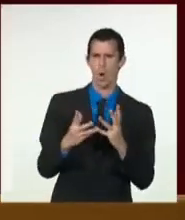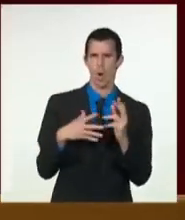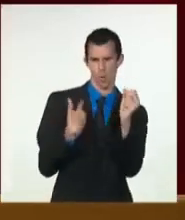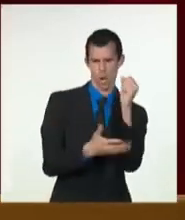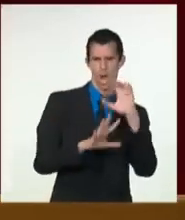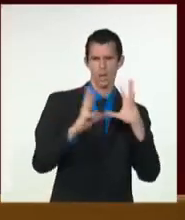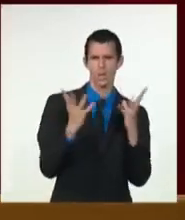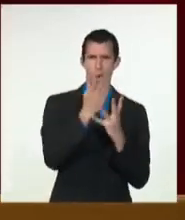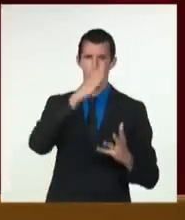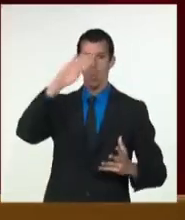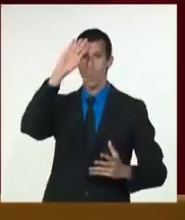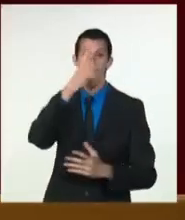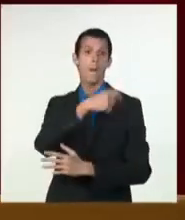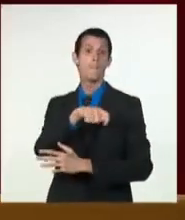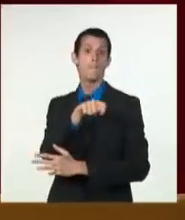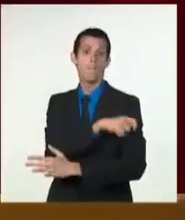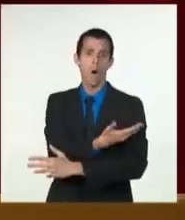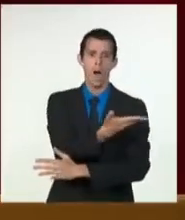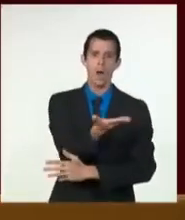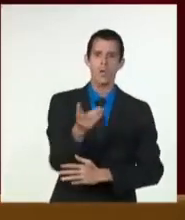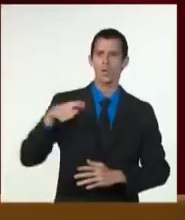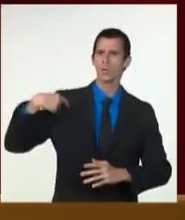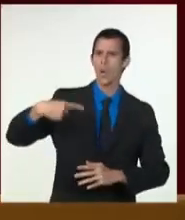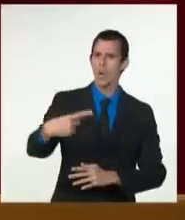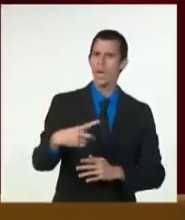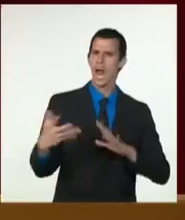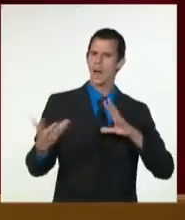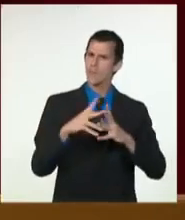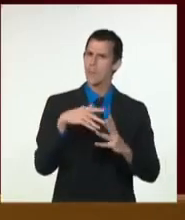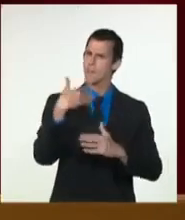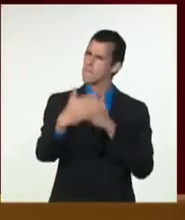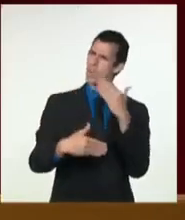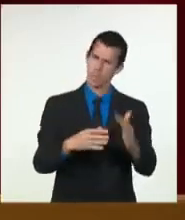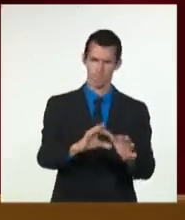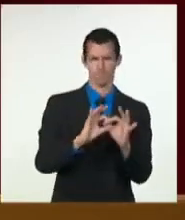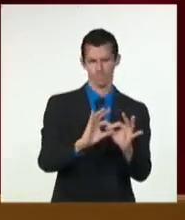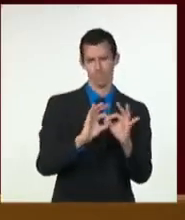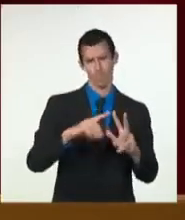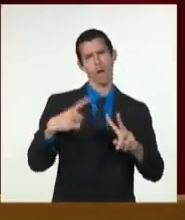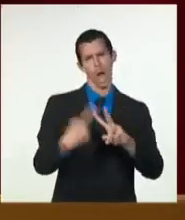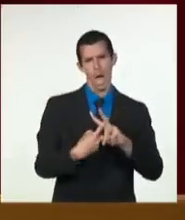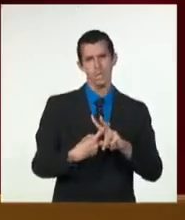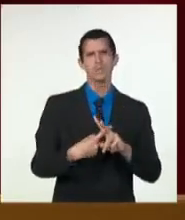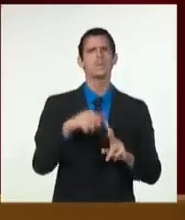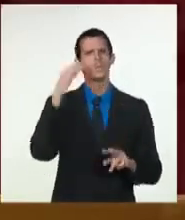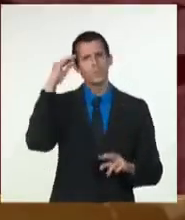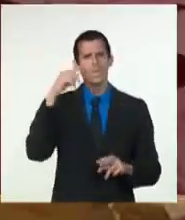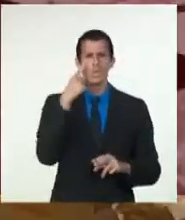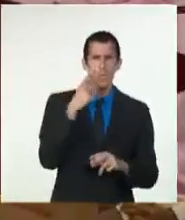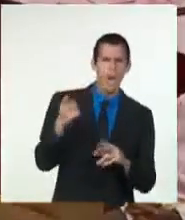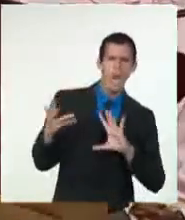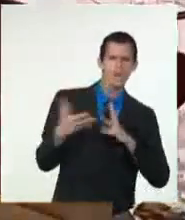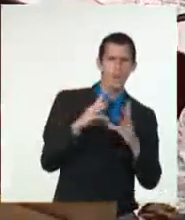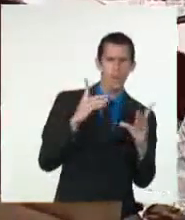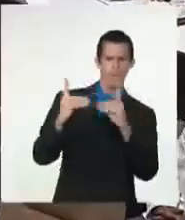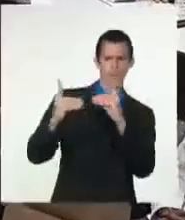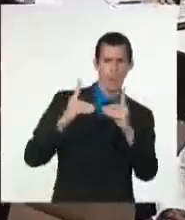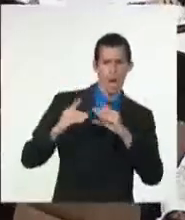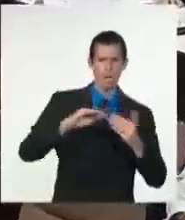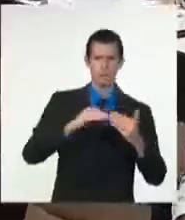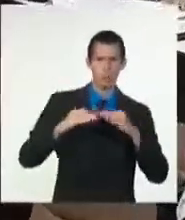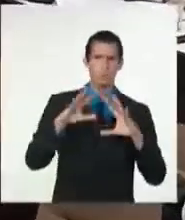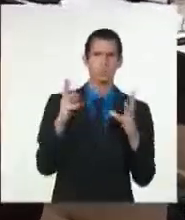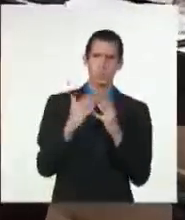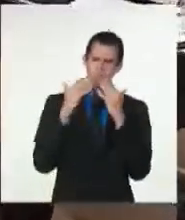El vínculo de los diputados con la base en los diferentes territorios para la comprobación y verificación de las leyes,